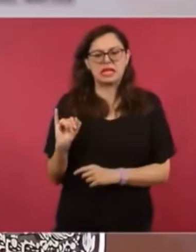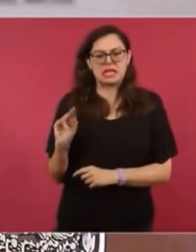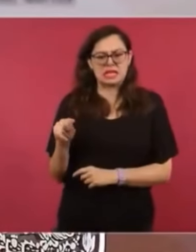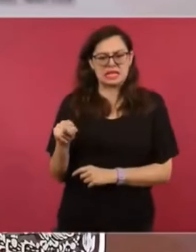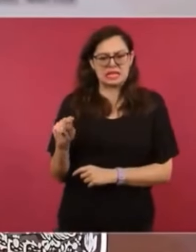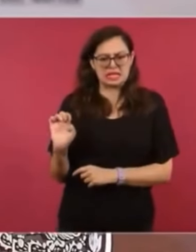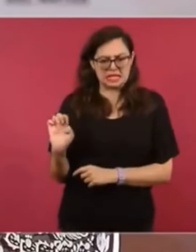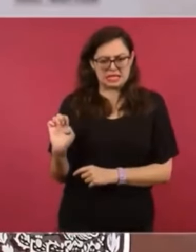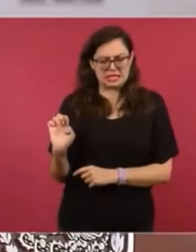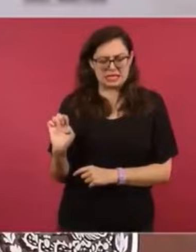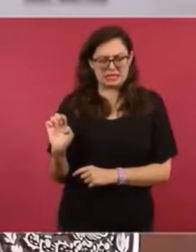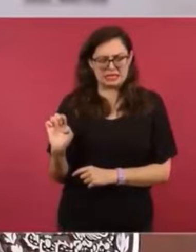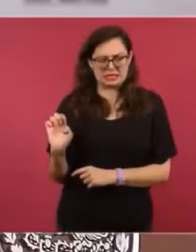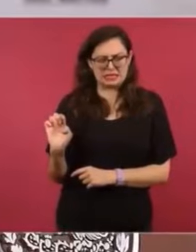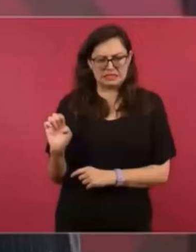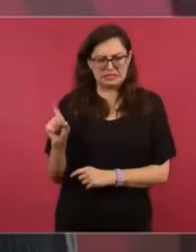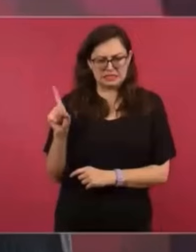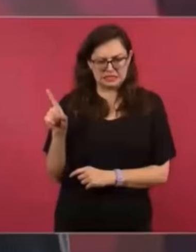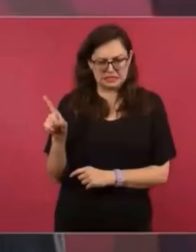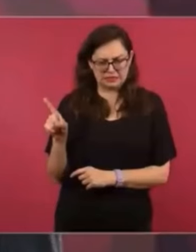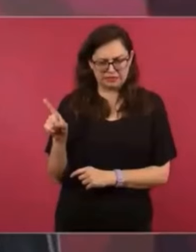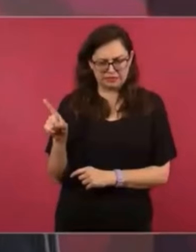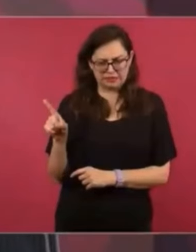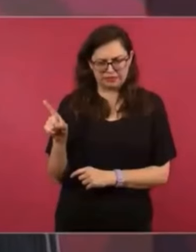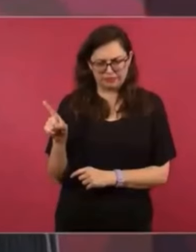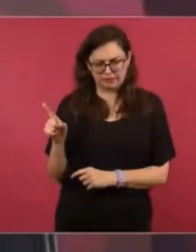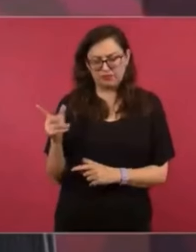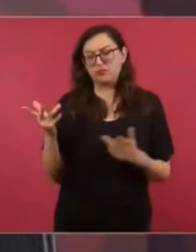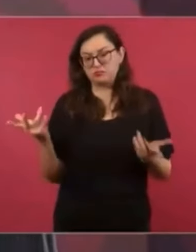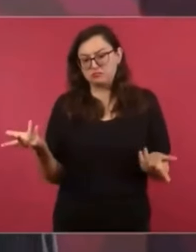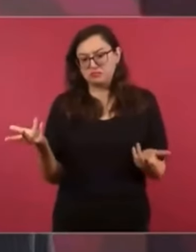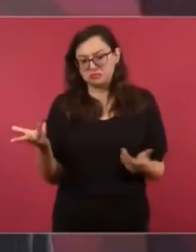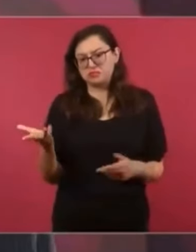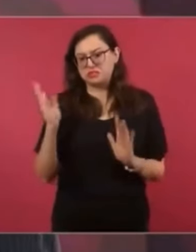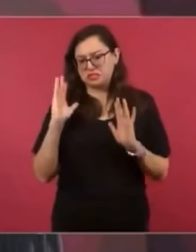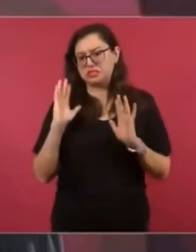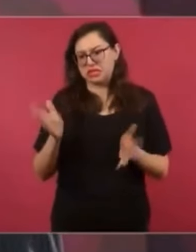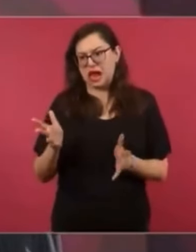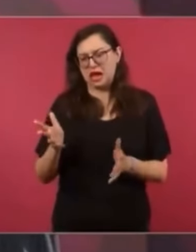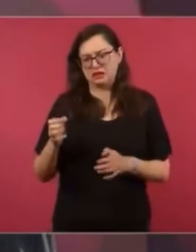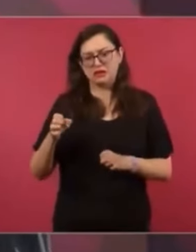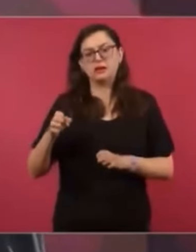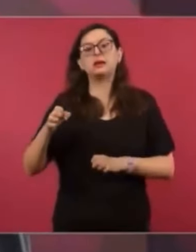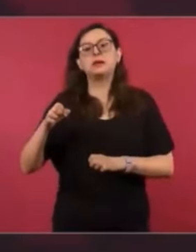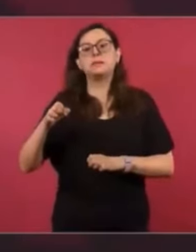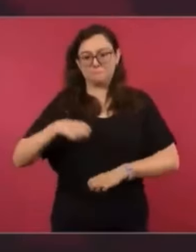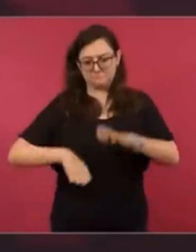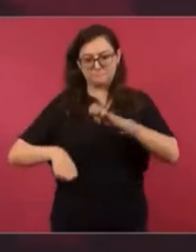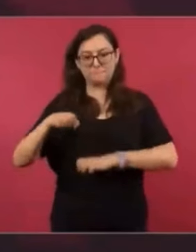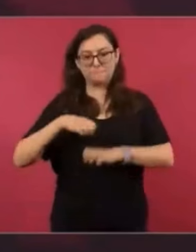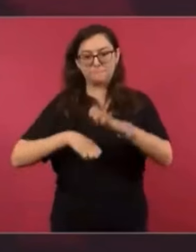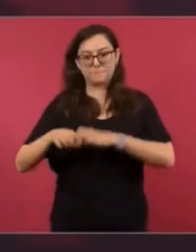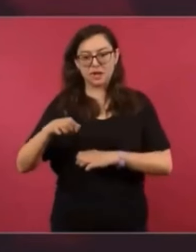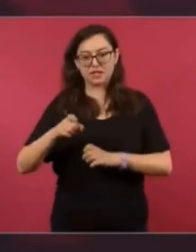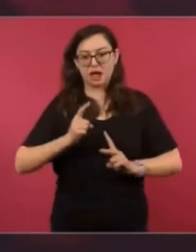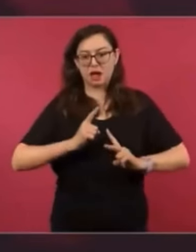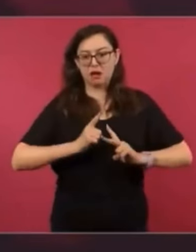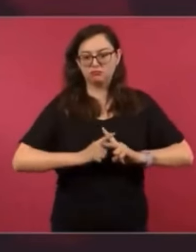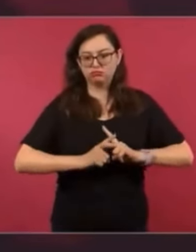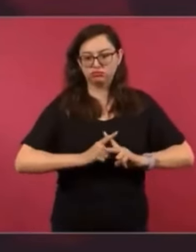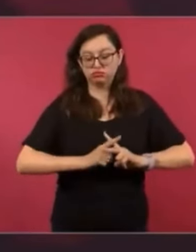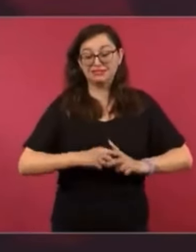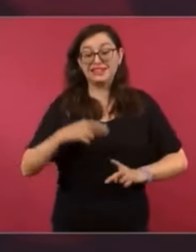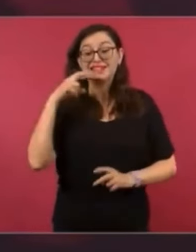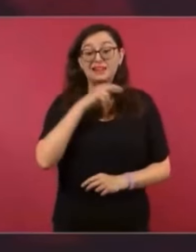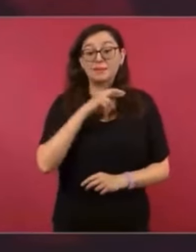contratado a empresas que hacen lo que se llama conteo rápido,